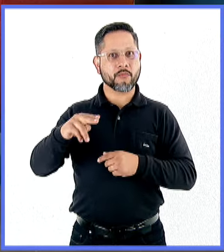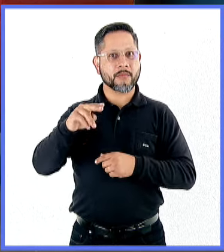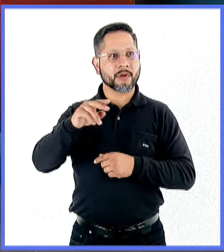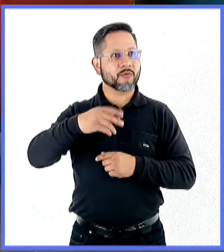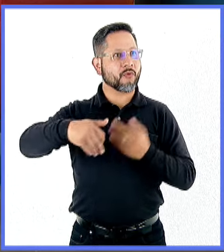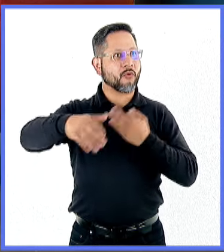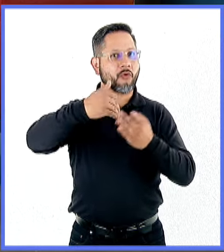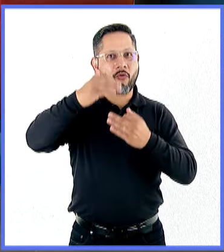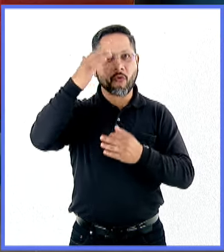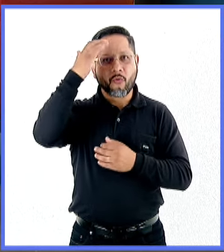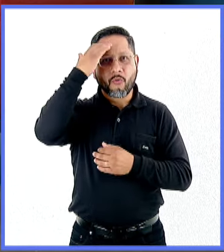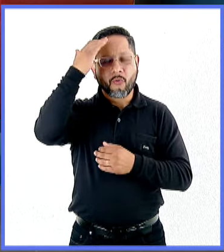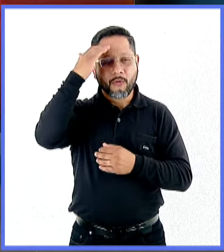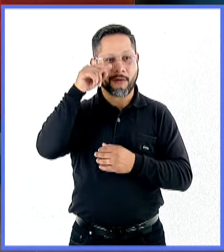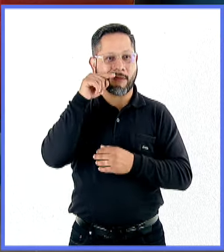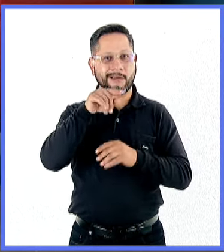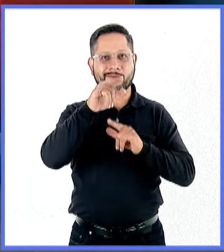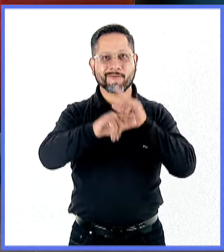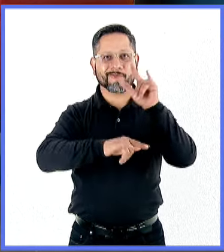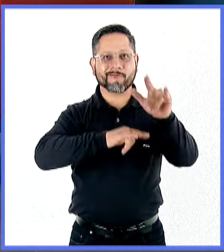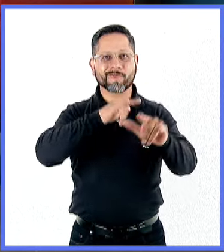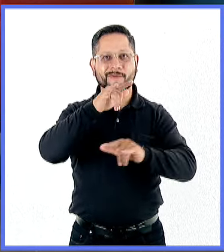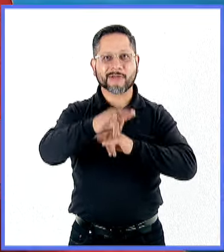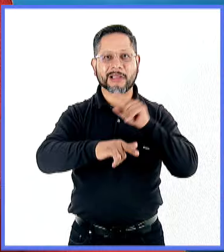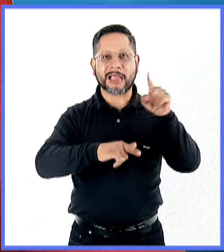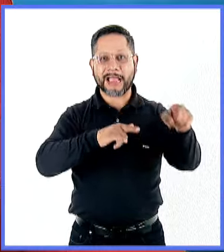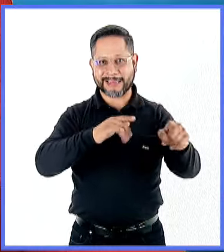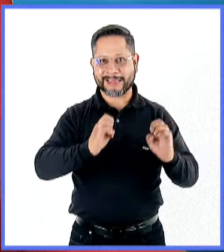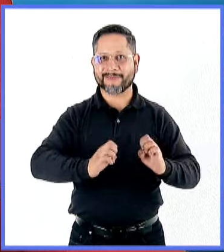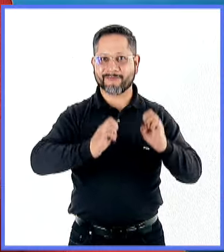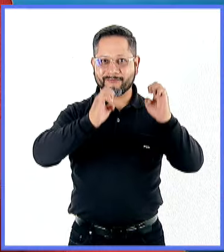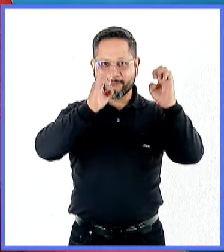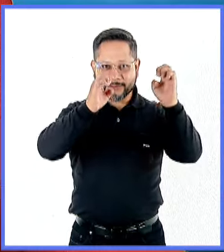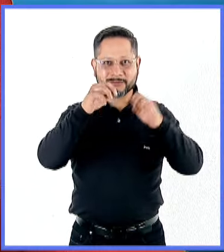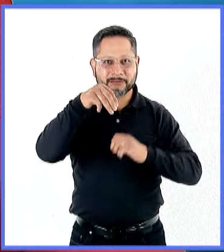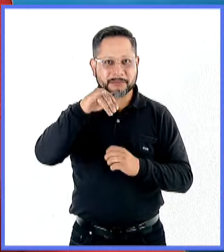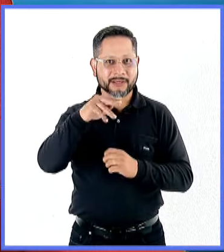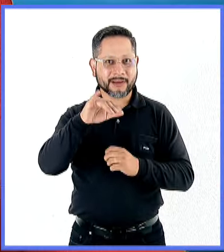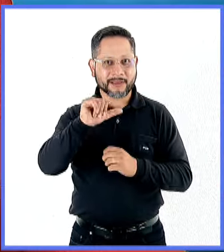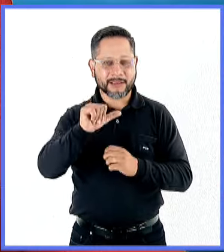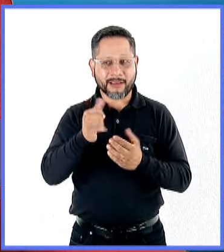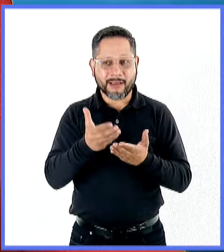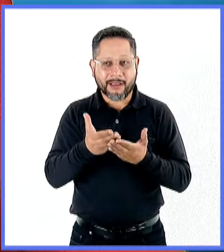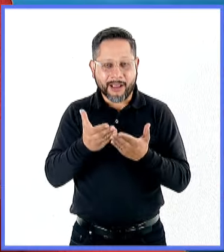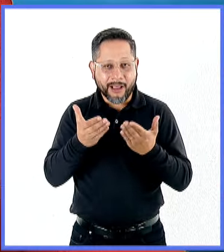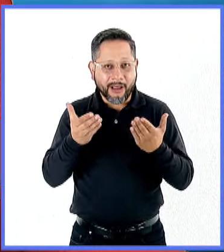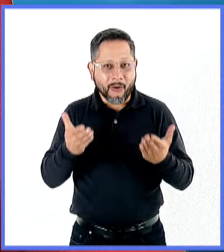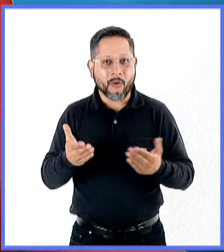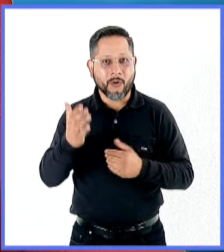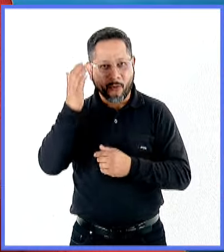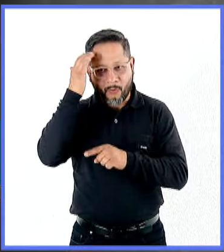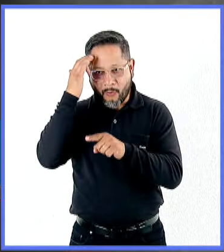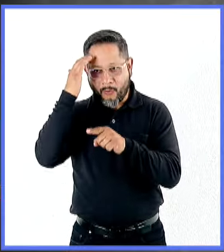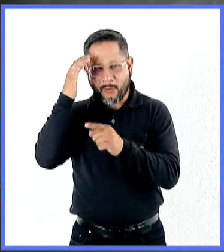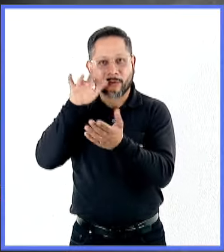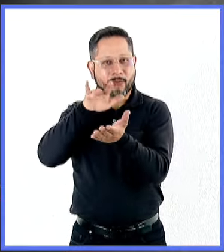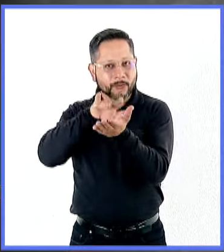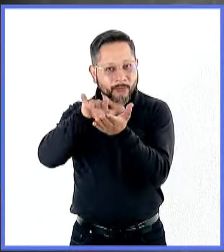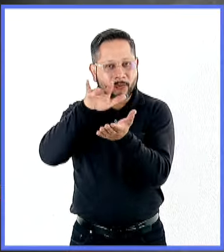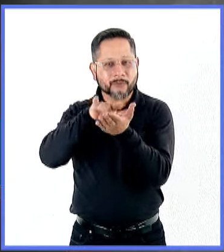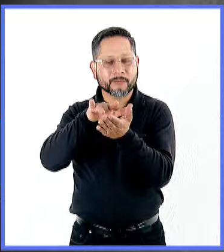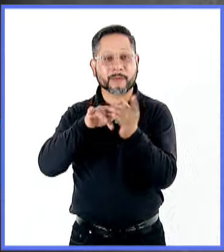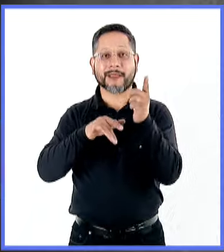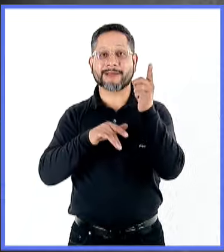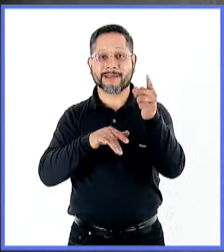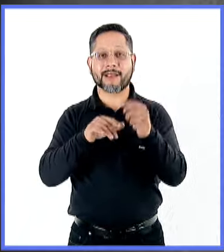acercan a la FILIC, por lo cual es importante asistir al Palacio de Minería porque son experiencias. desde ahora, apoyarlos, la FIL de